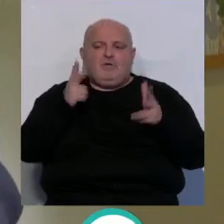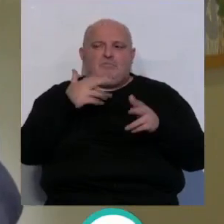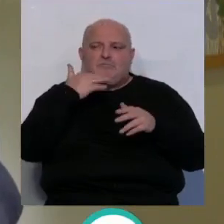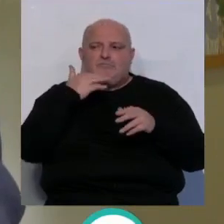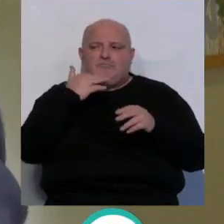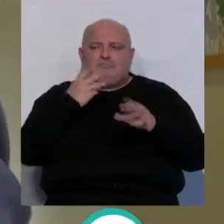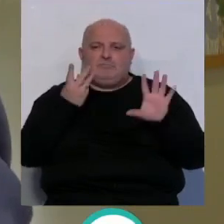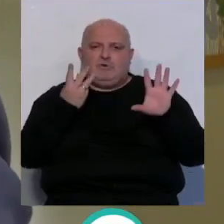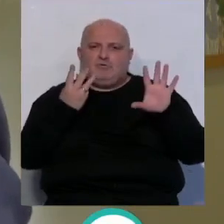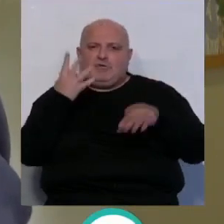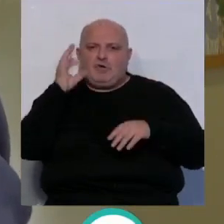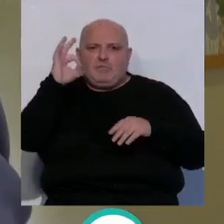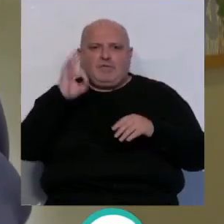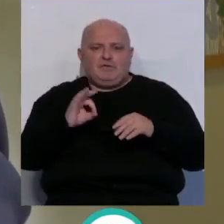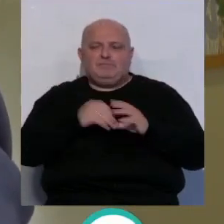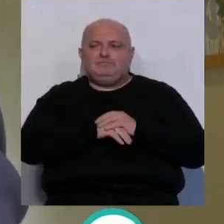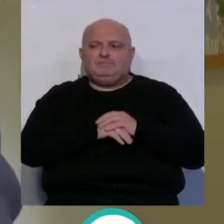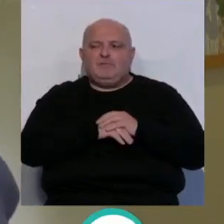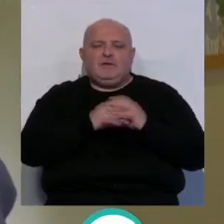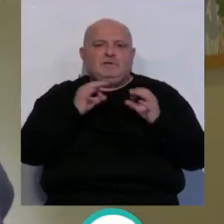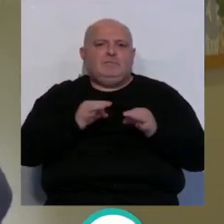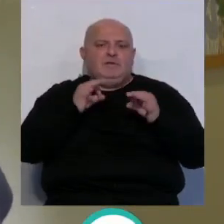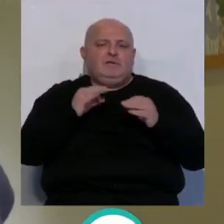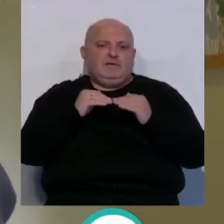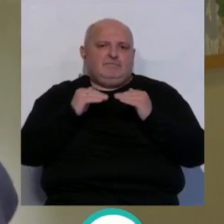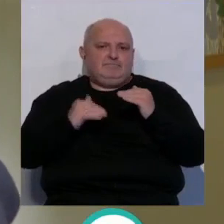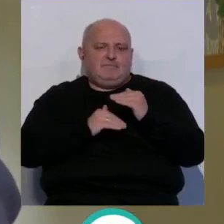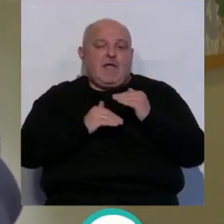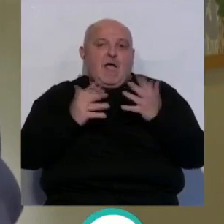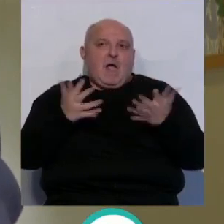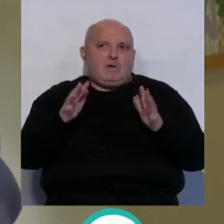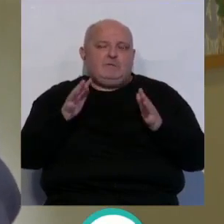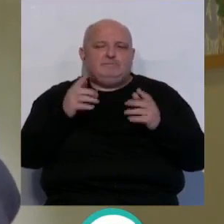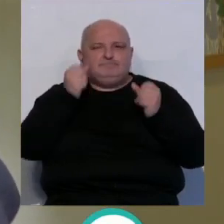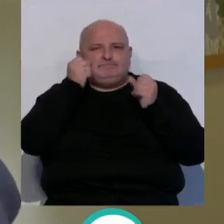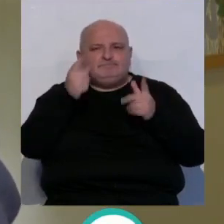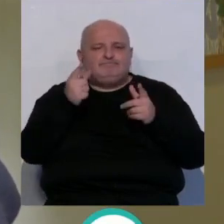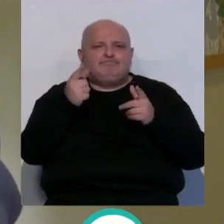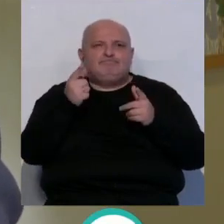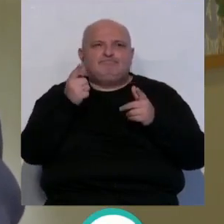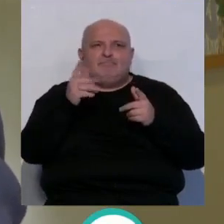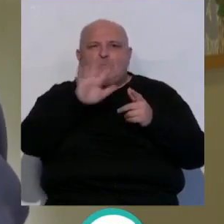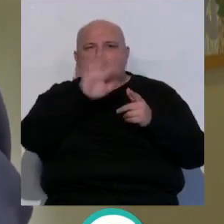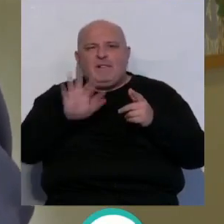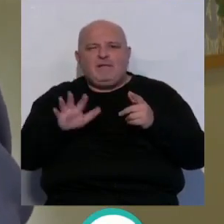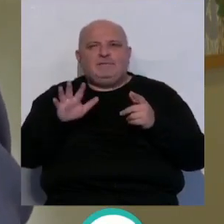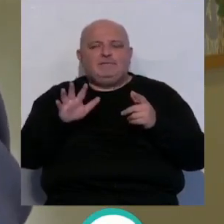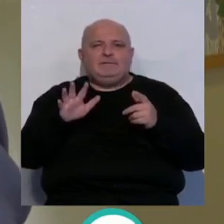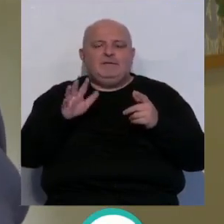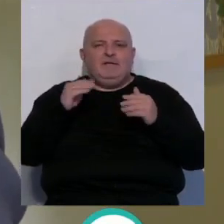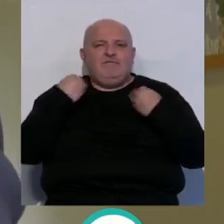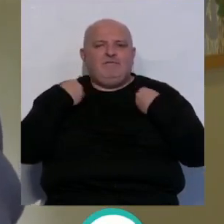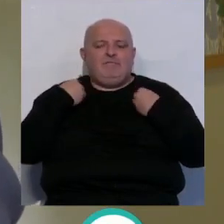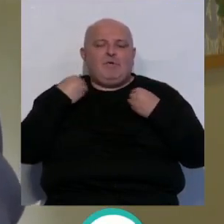85%, siempre es inferior, aunque hemos detectado que parece ser que mucha gente se está operando